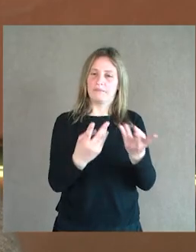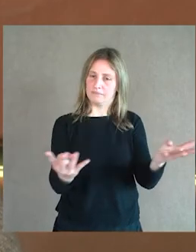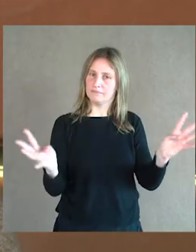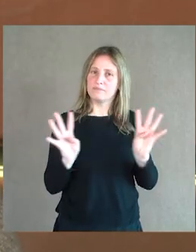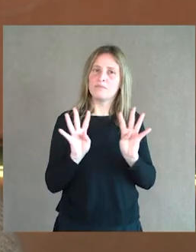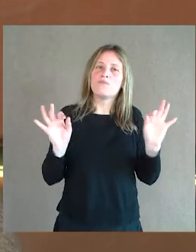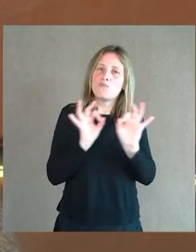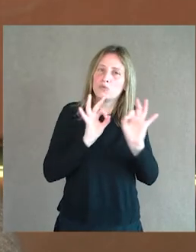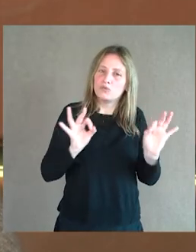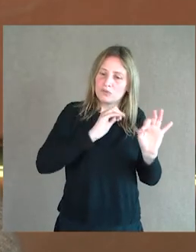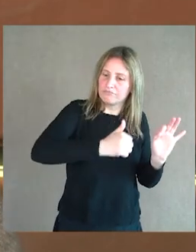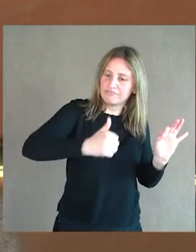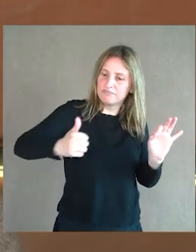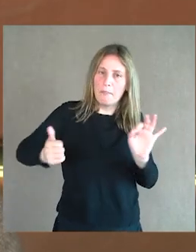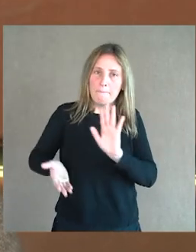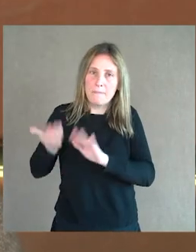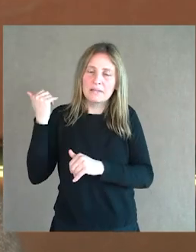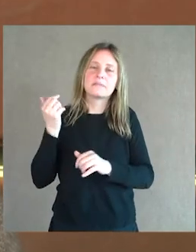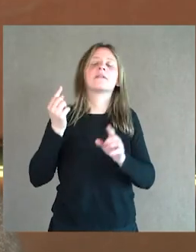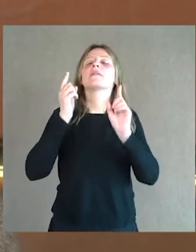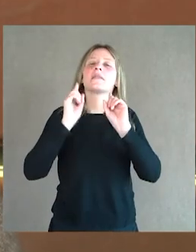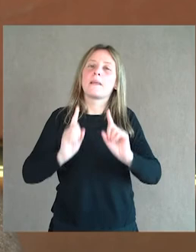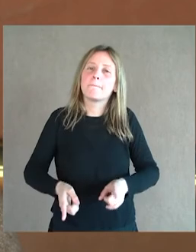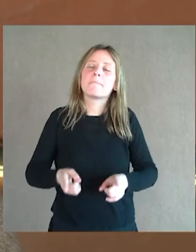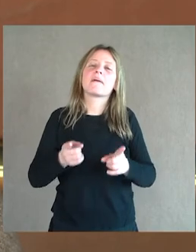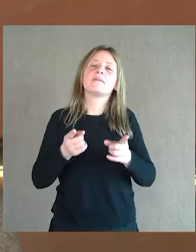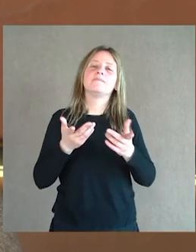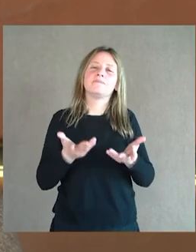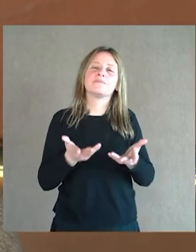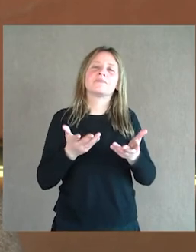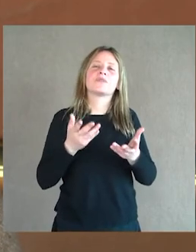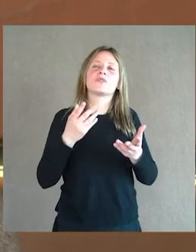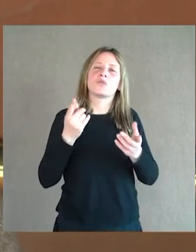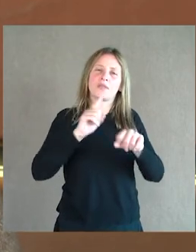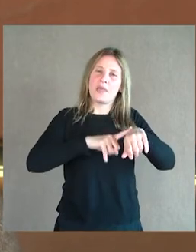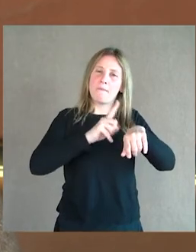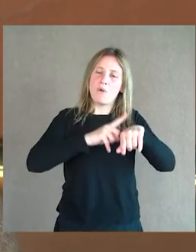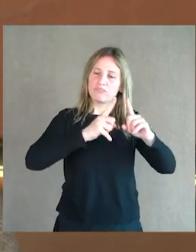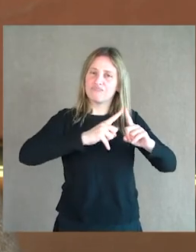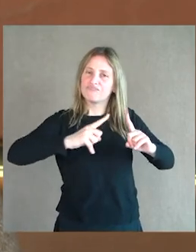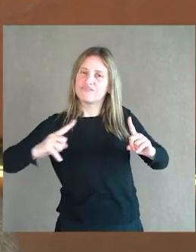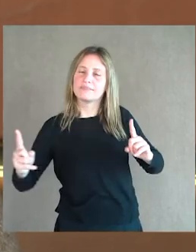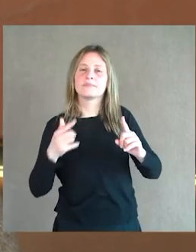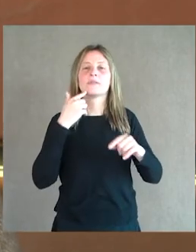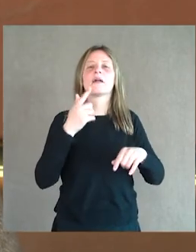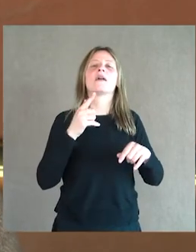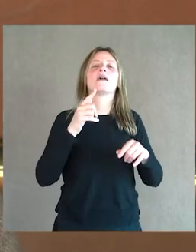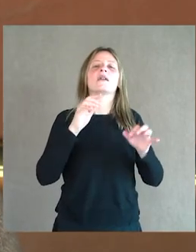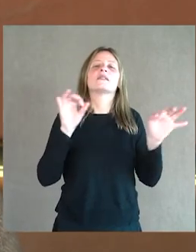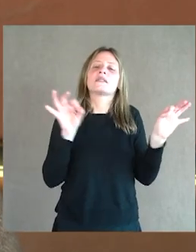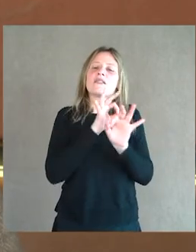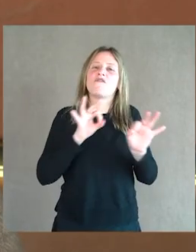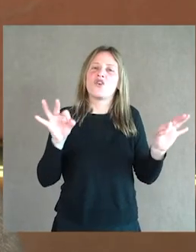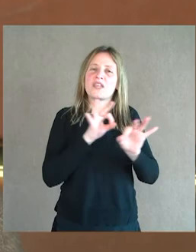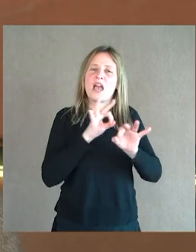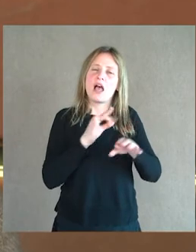como dice Jimena, sin duda, también desde las dimensiones de la duración de la obra, estamos hablando de una sinfonía que